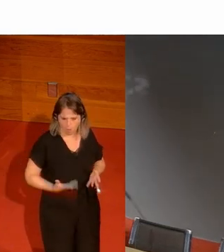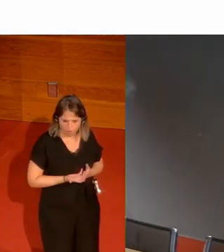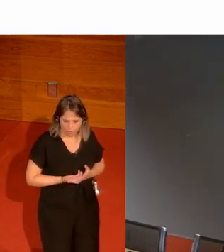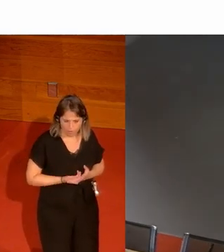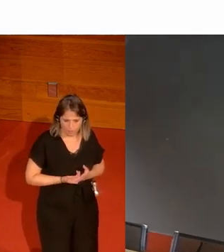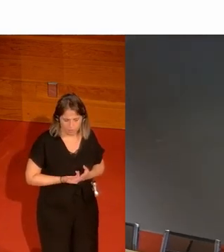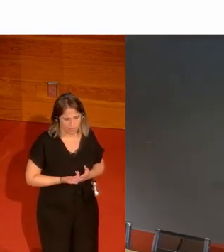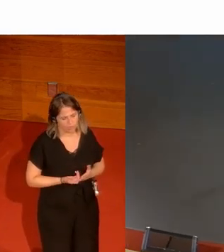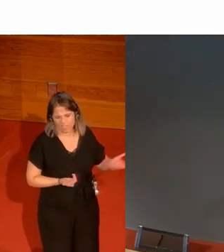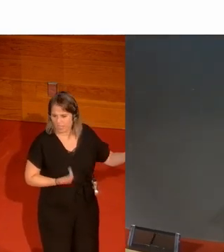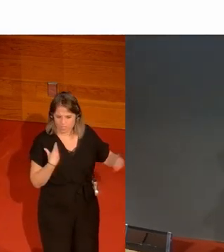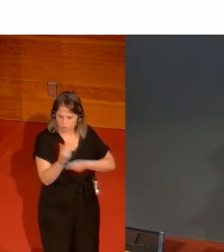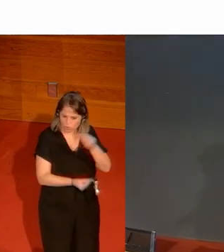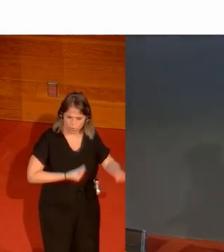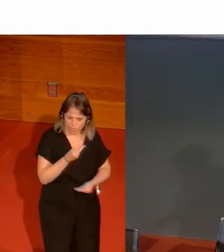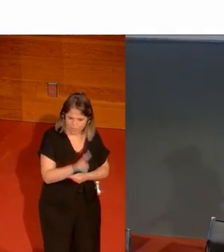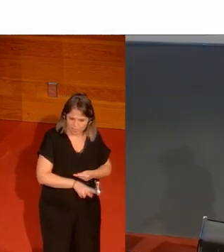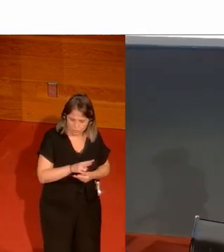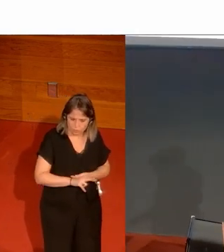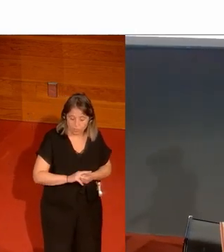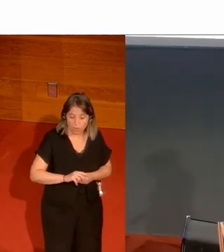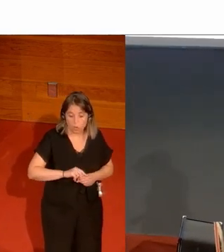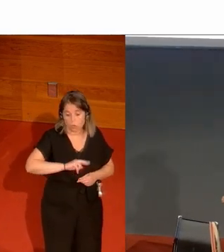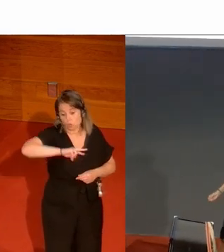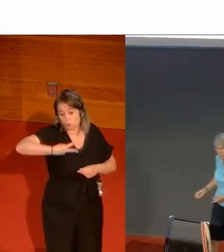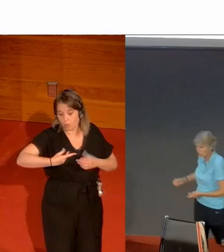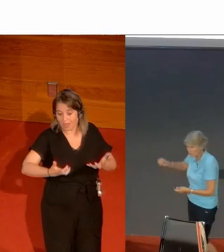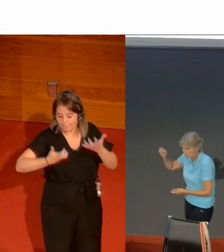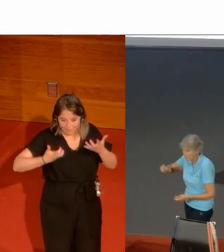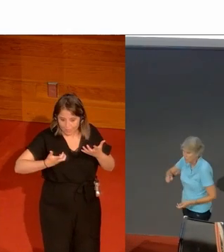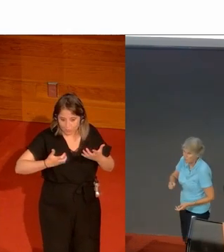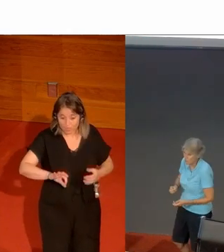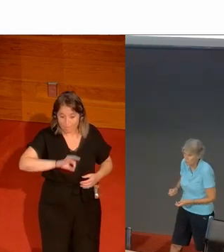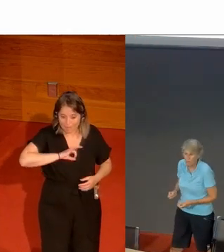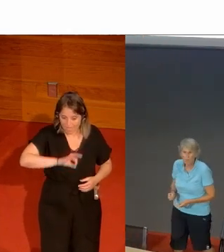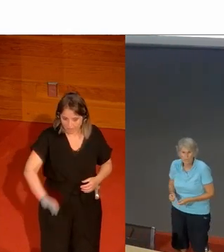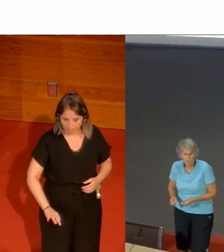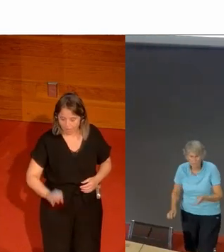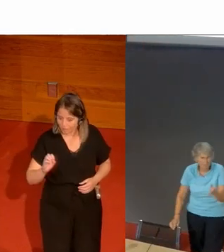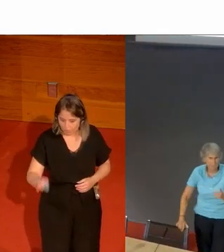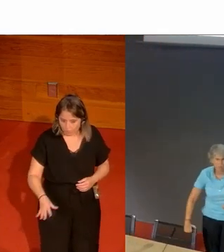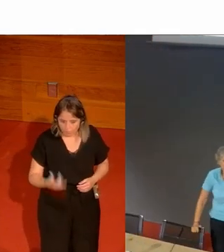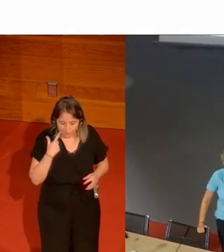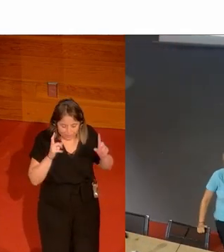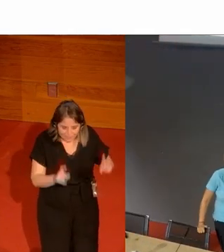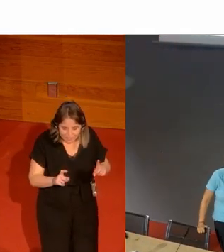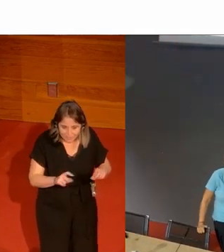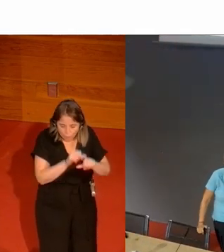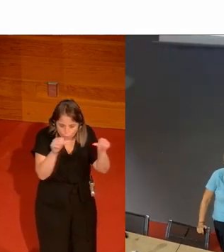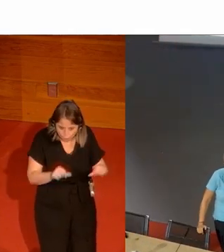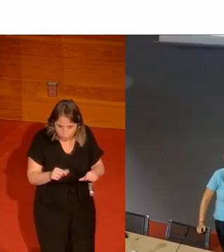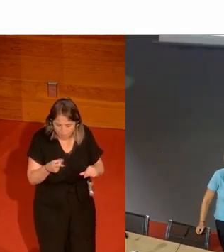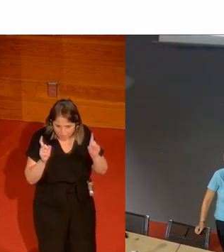eso no lo haría nunca un subcampeón olímpico una plata olímpica no se quita digo chico a ti no te han enseñado modales